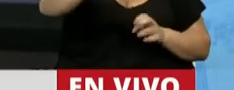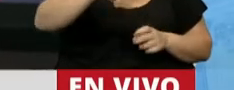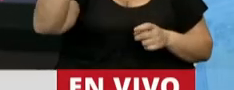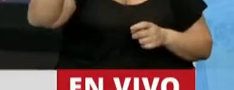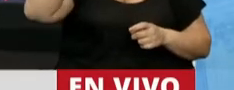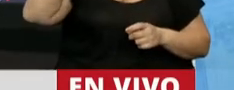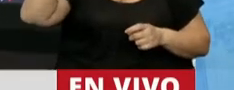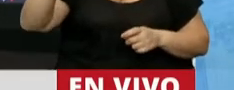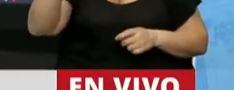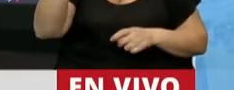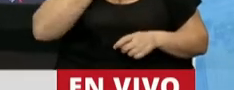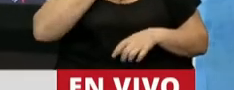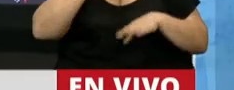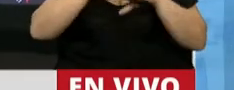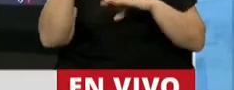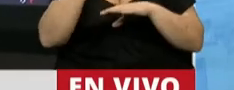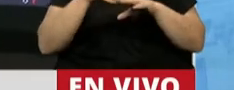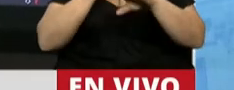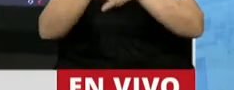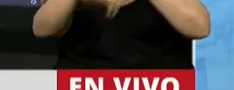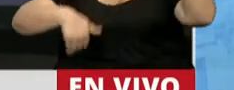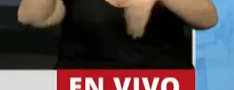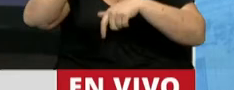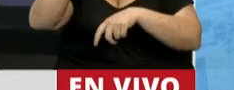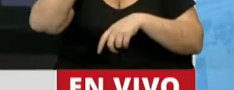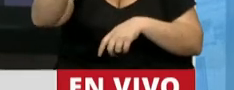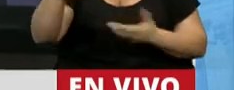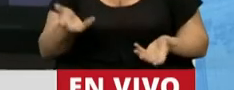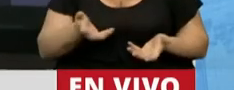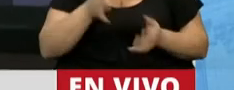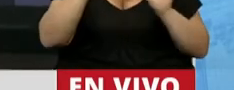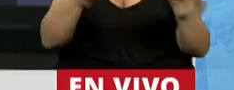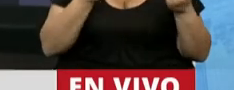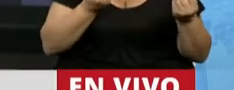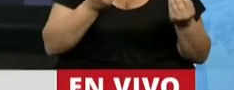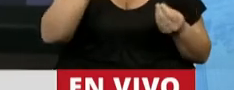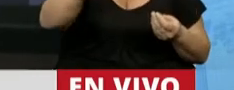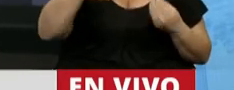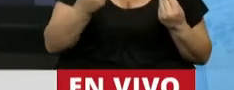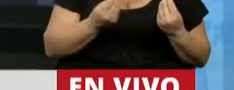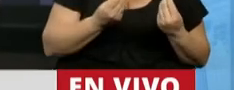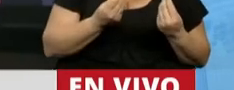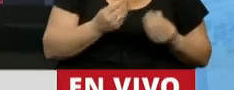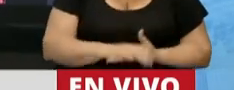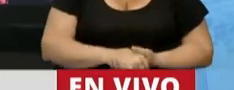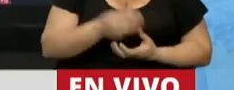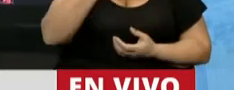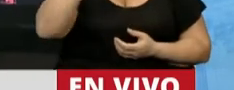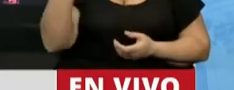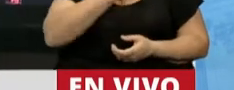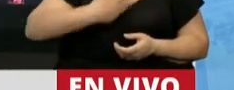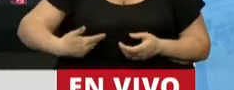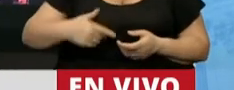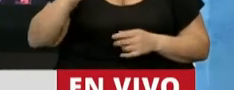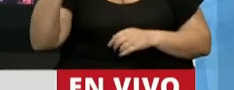Mauro Elcano, que murió ahogado tras un intento de entrar a nada de su provincia. ¿Y sabe por qué pasa esto, señora Presidenta? Porque cuando nos